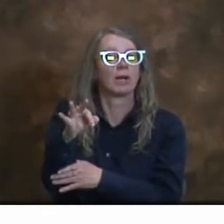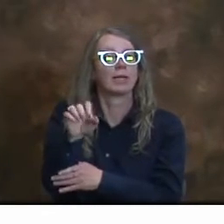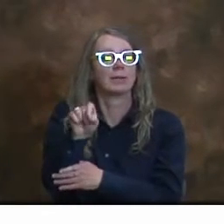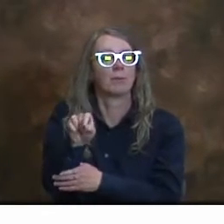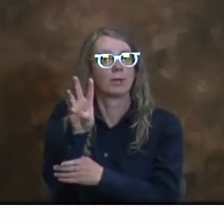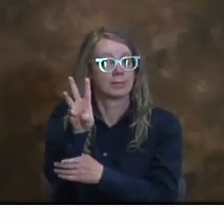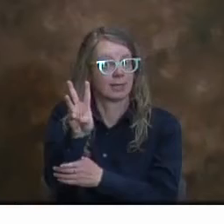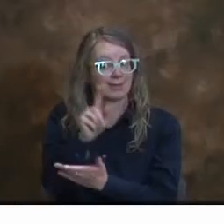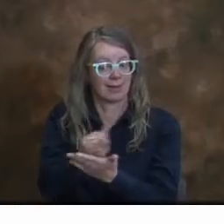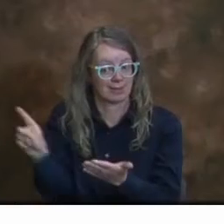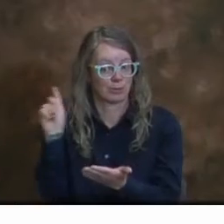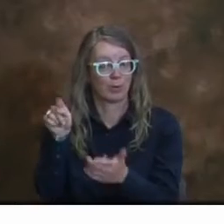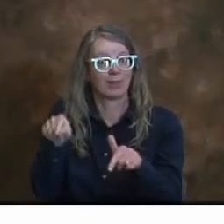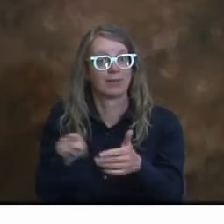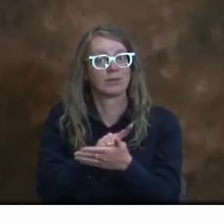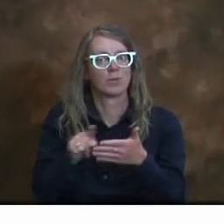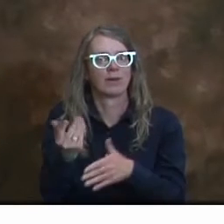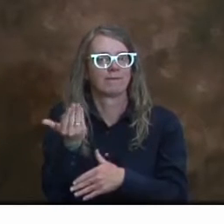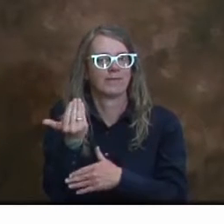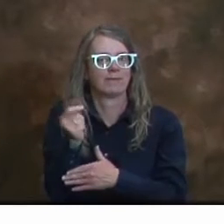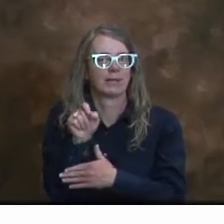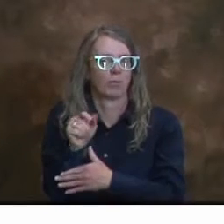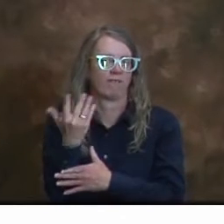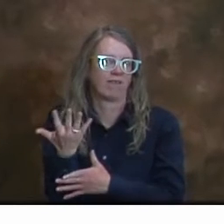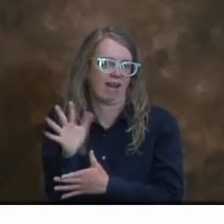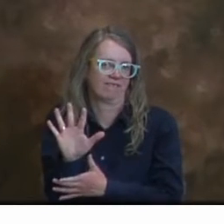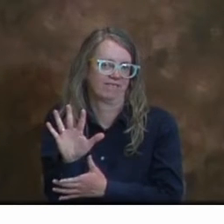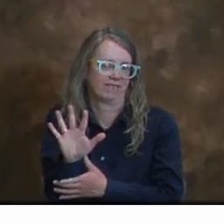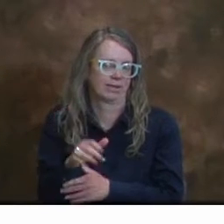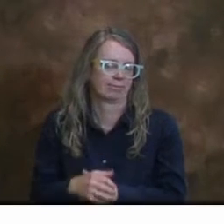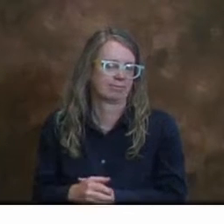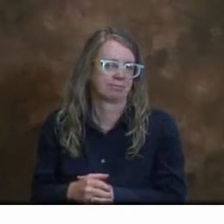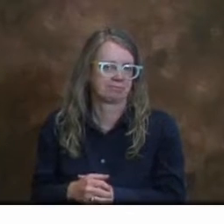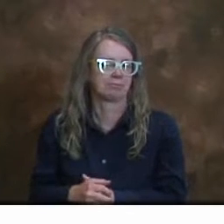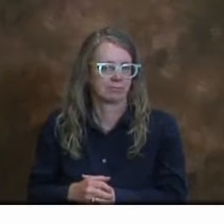a 15.5 esta semana.